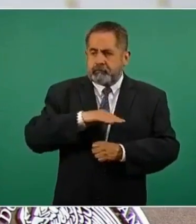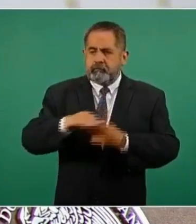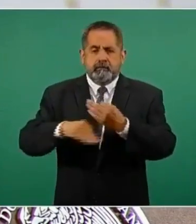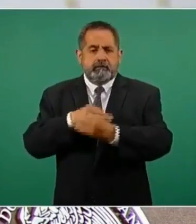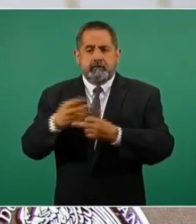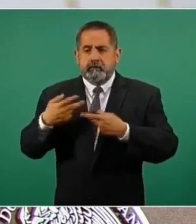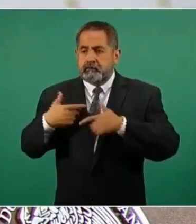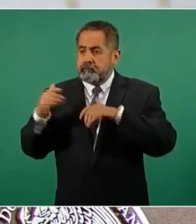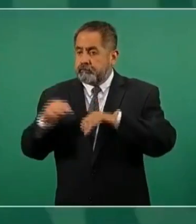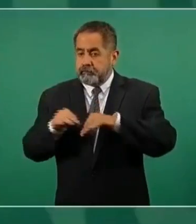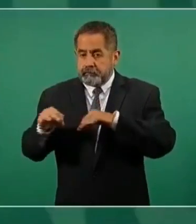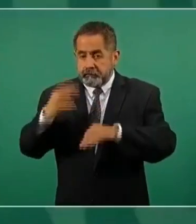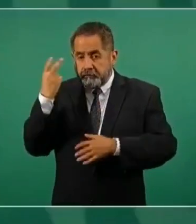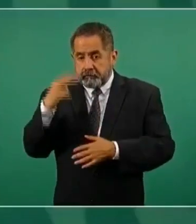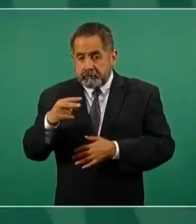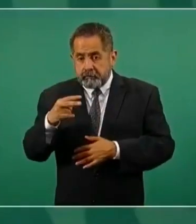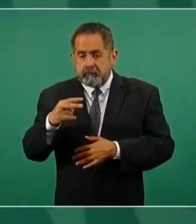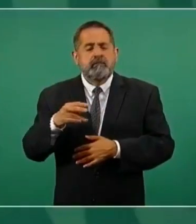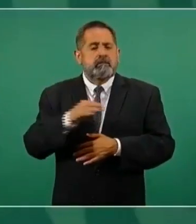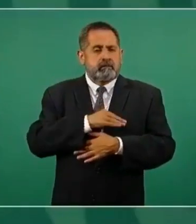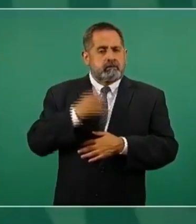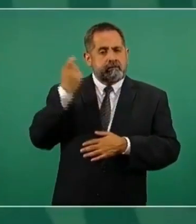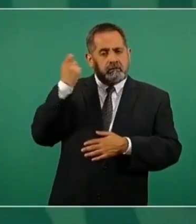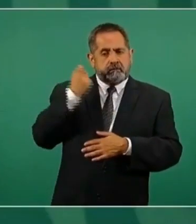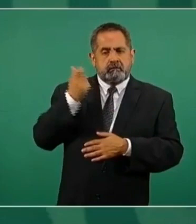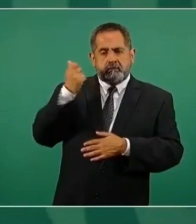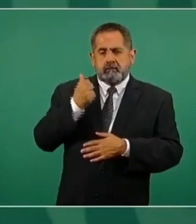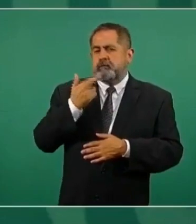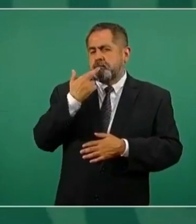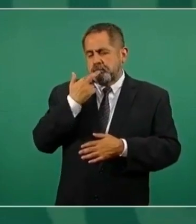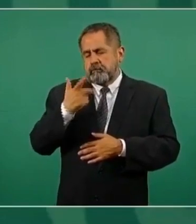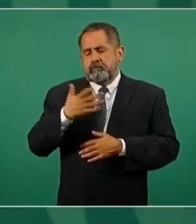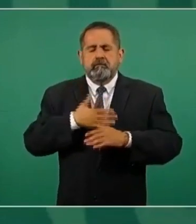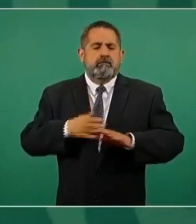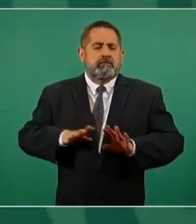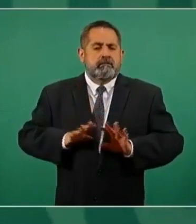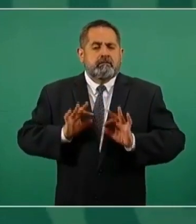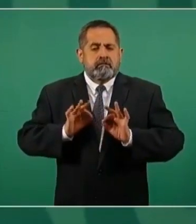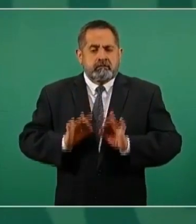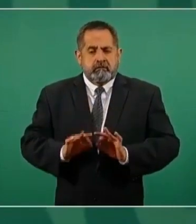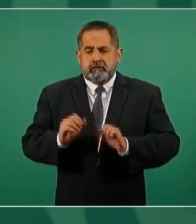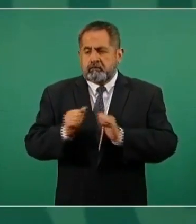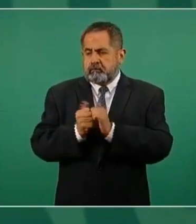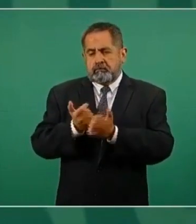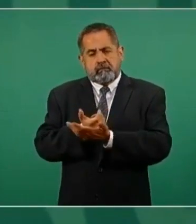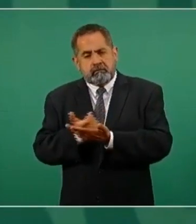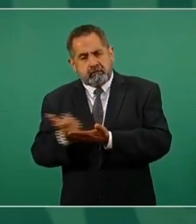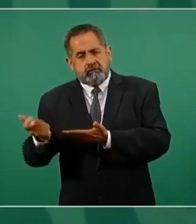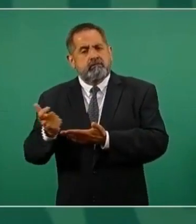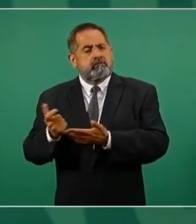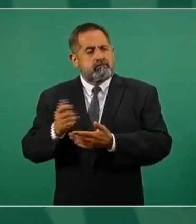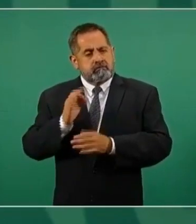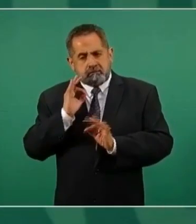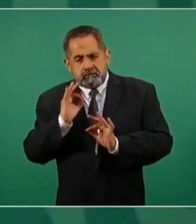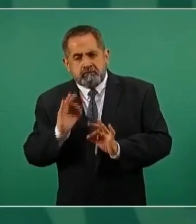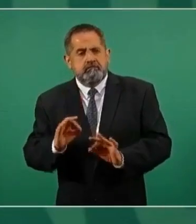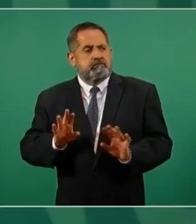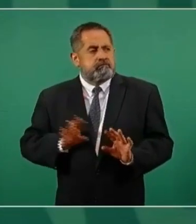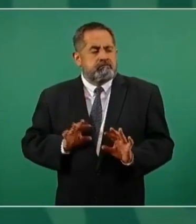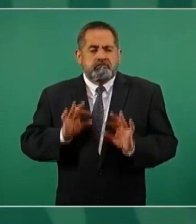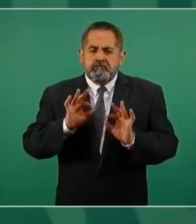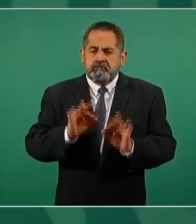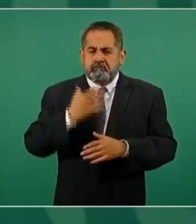mexicanos podrán tener una pensión adecuada, digna, con un salario también digno y adecuado,